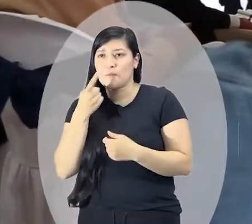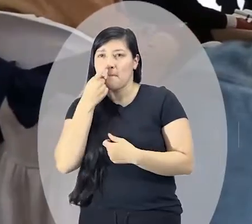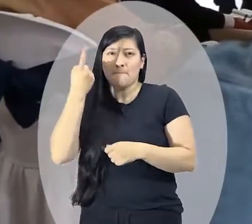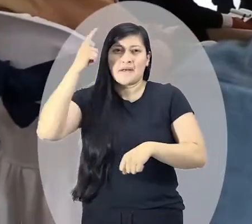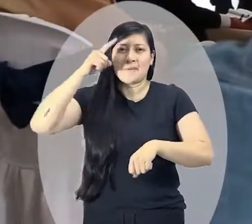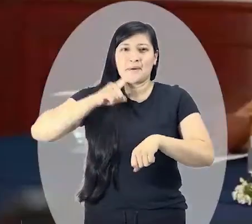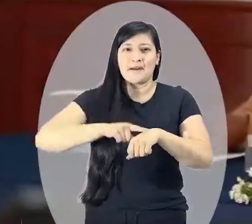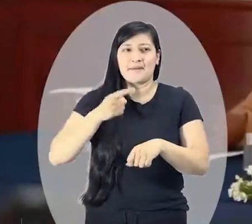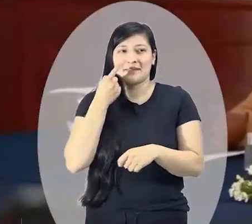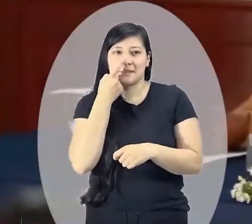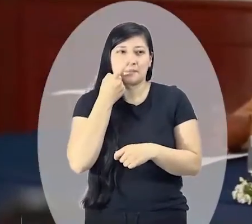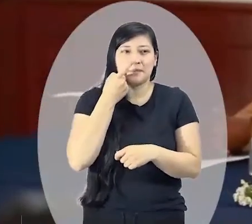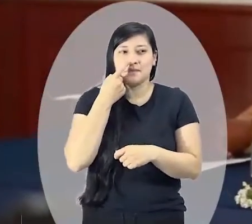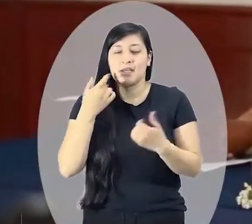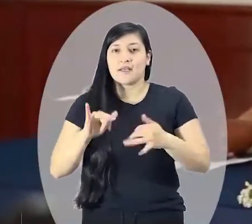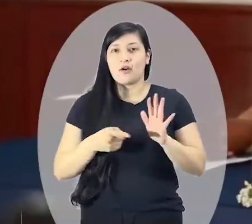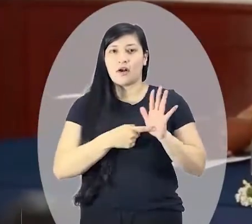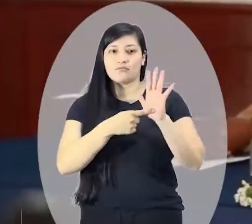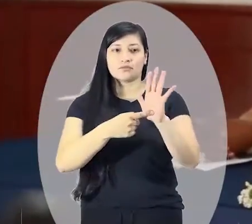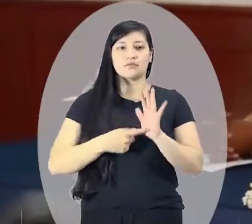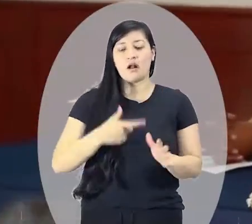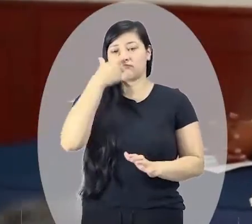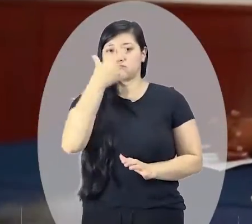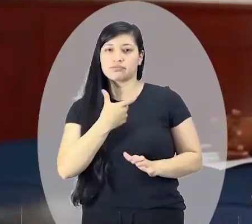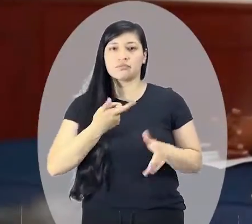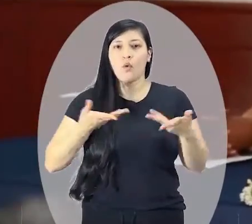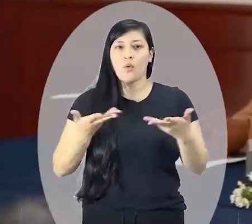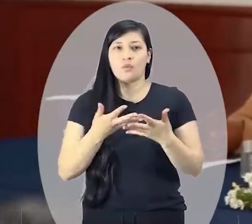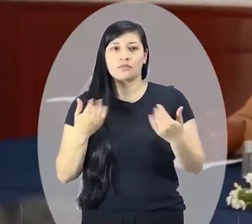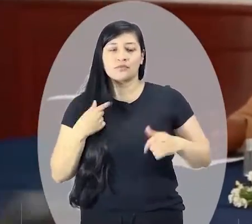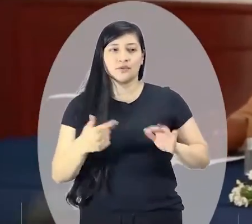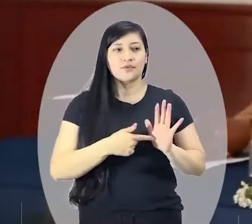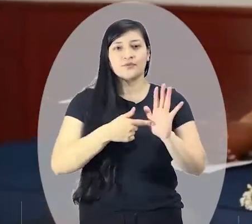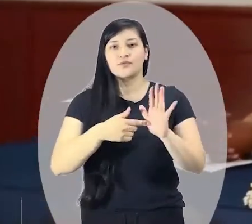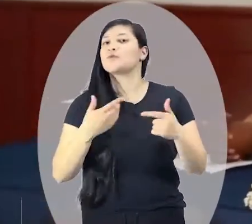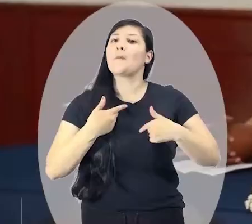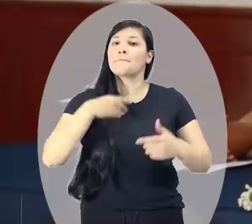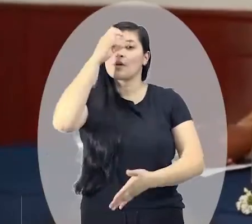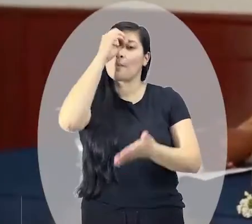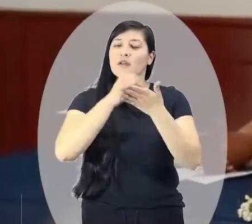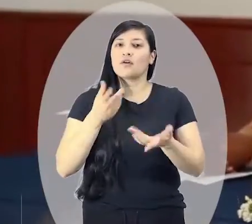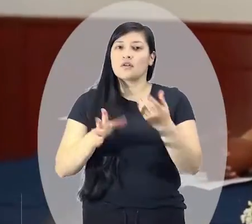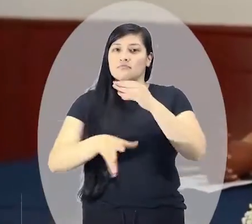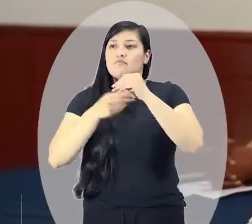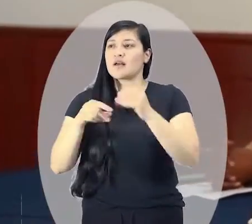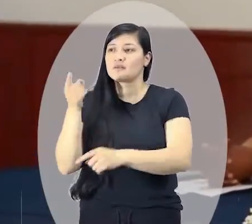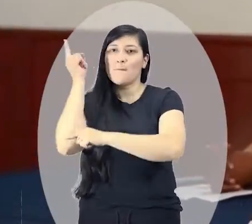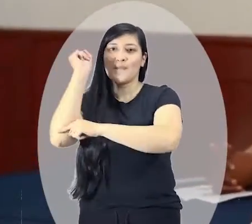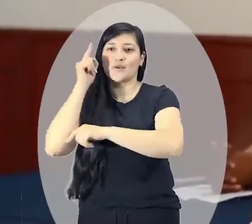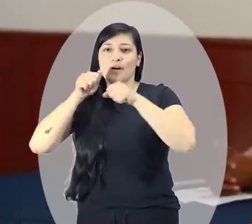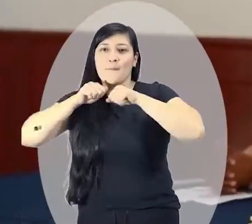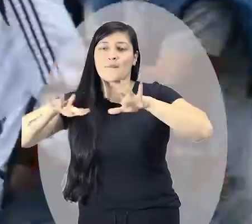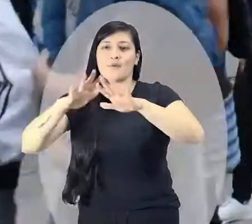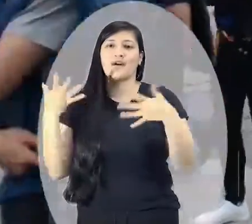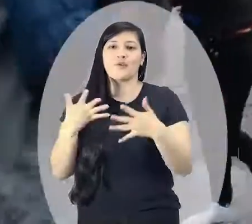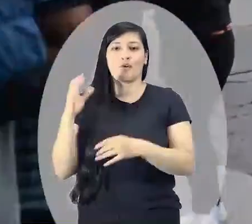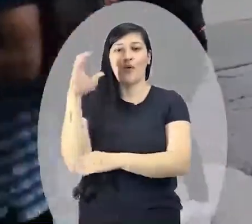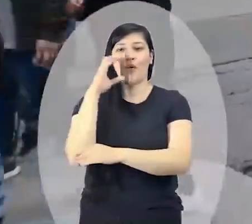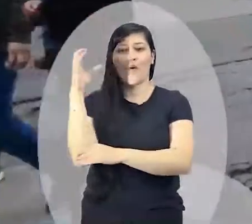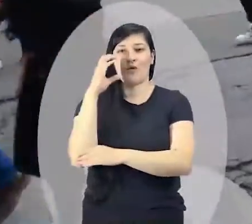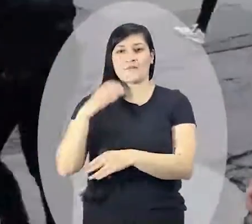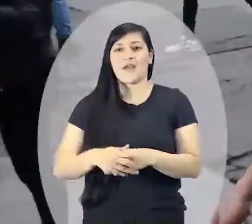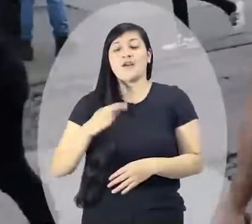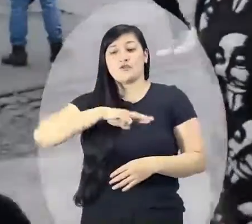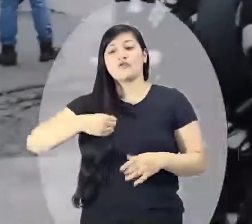a ser legítimos ante la sociedad y ante la política pública de Colombia. Porque